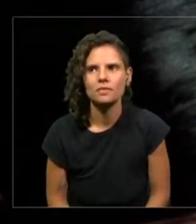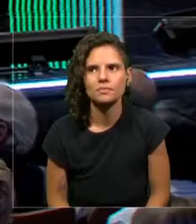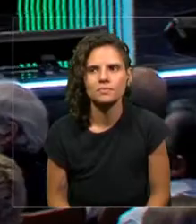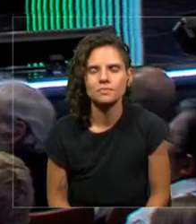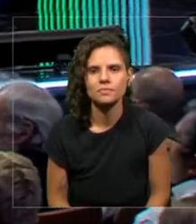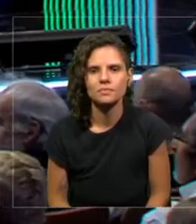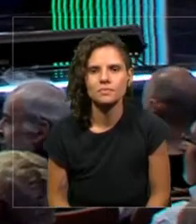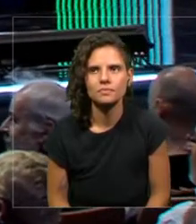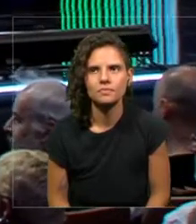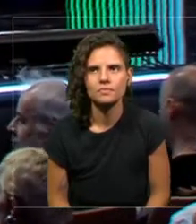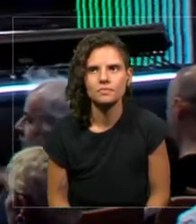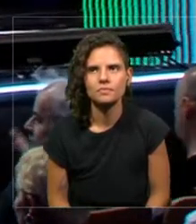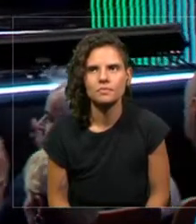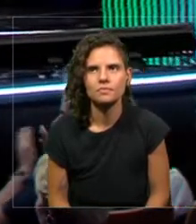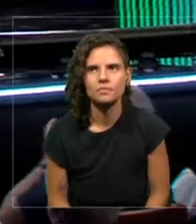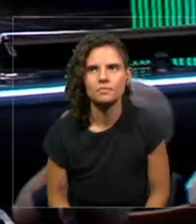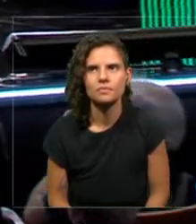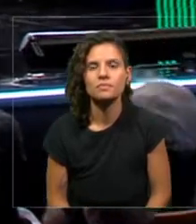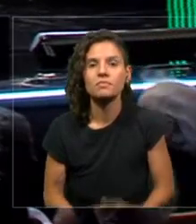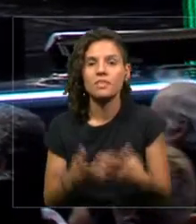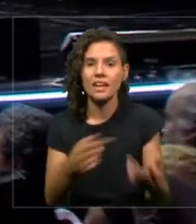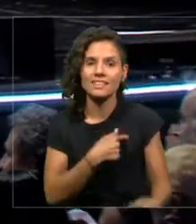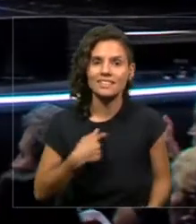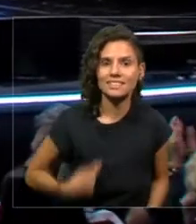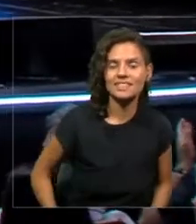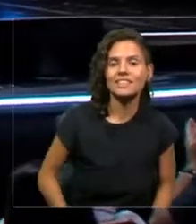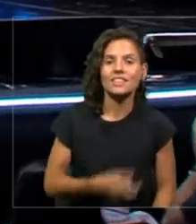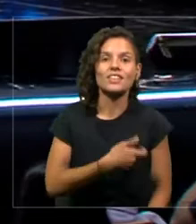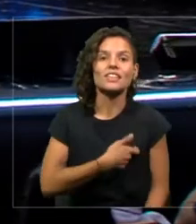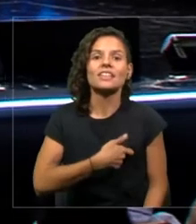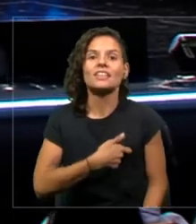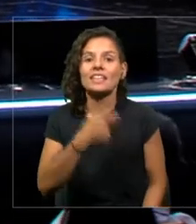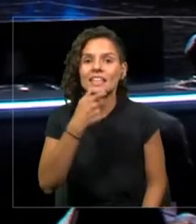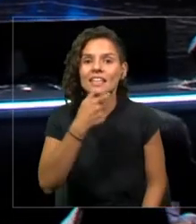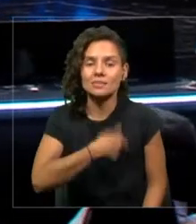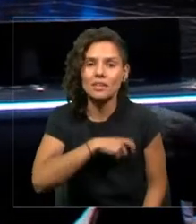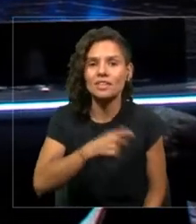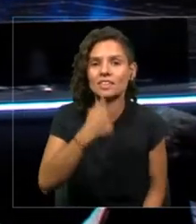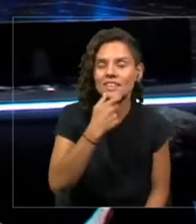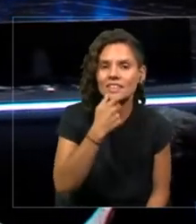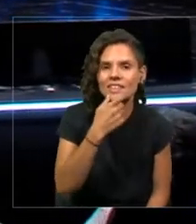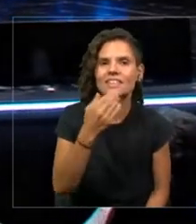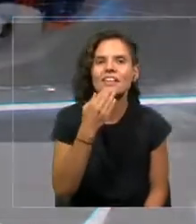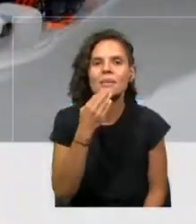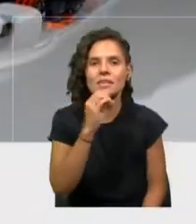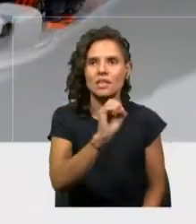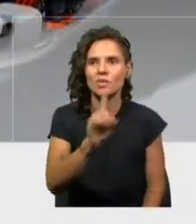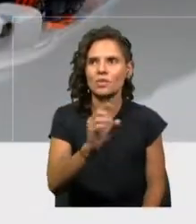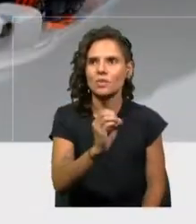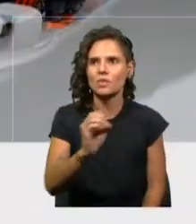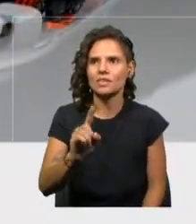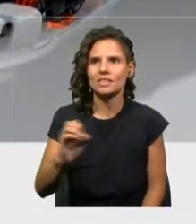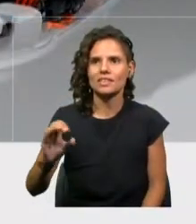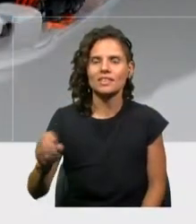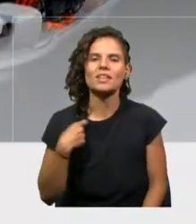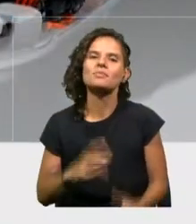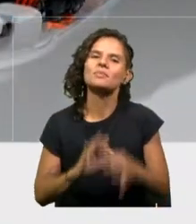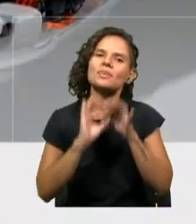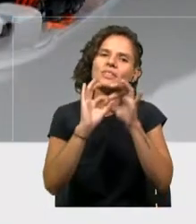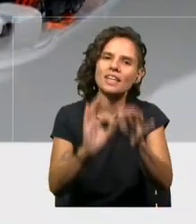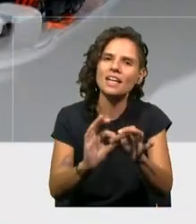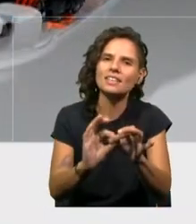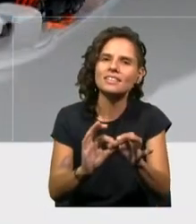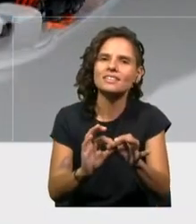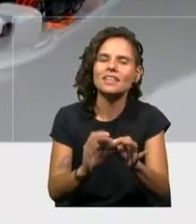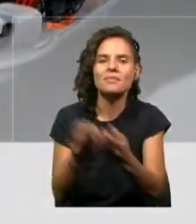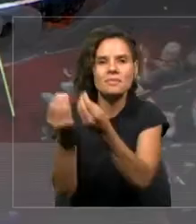gracias en inglés en chino en español y en código binario gracias por estar aquí bienvenido a tu congreso estamos aquí para